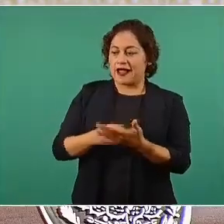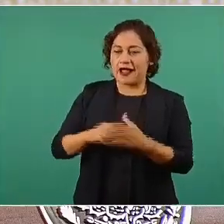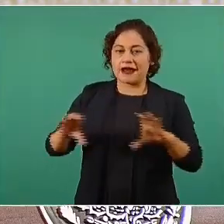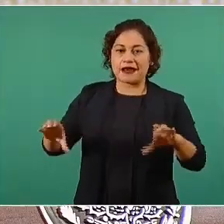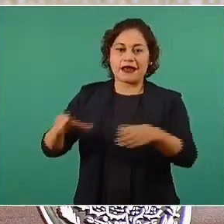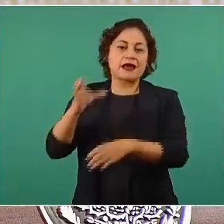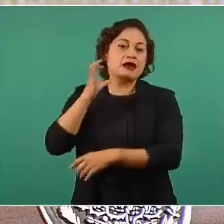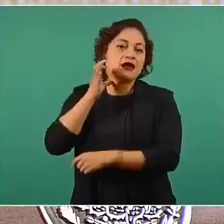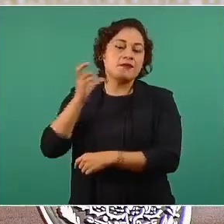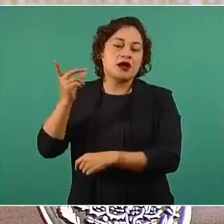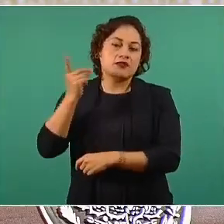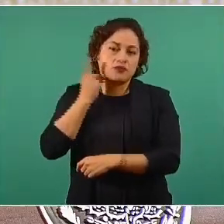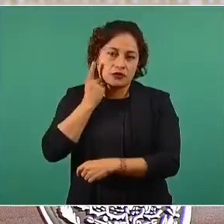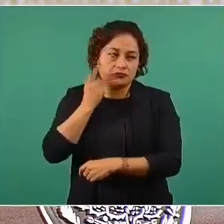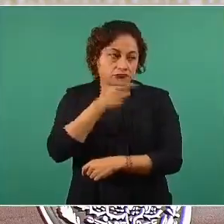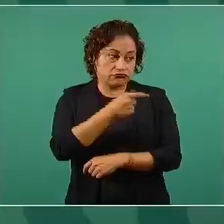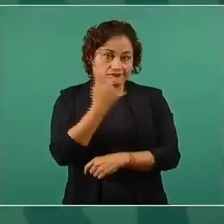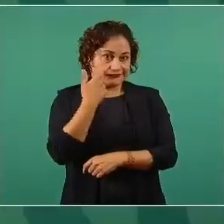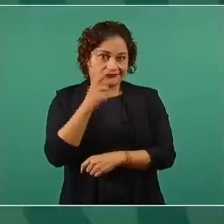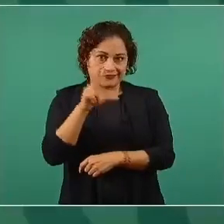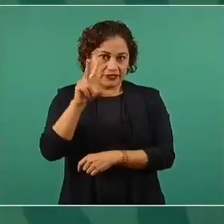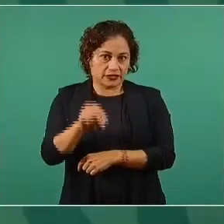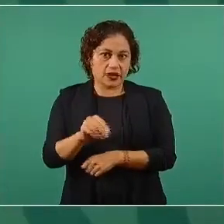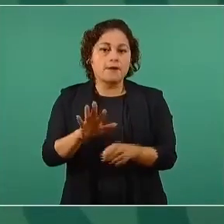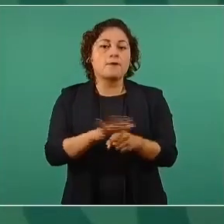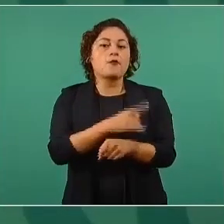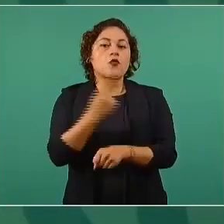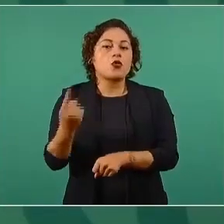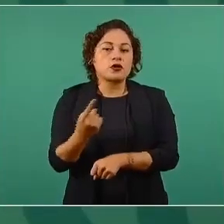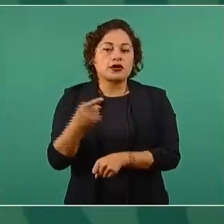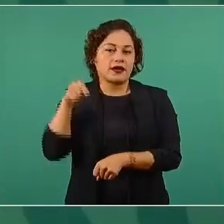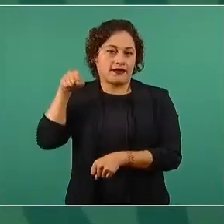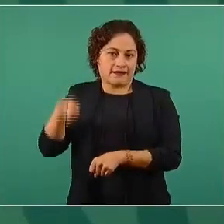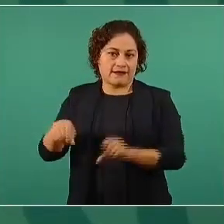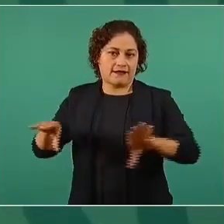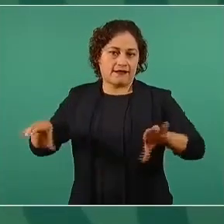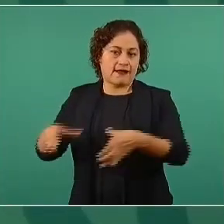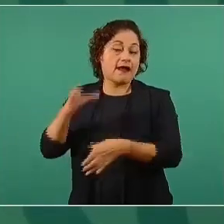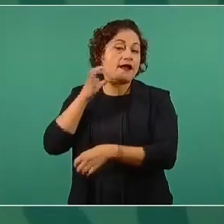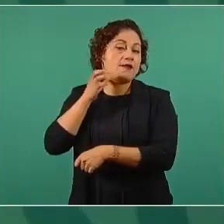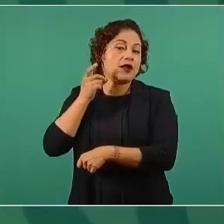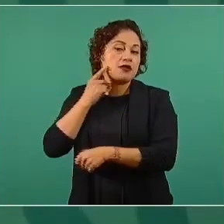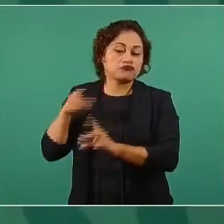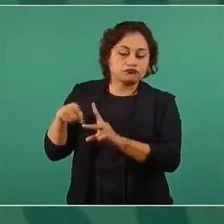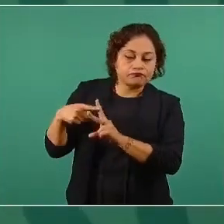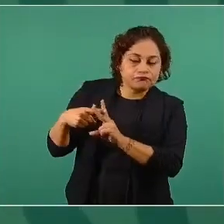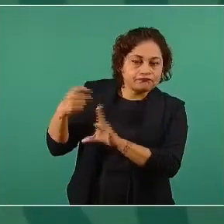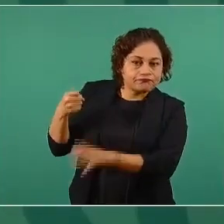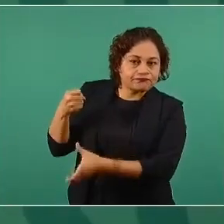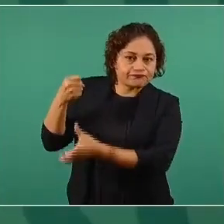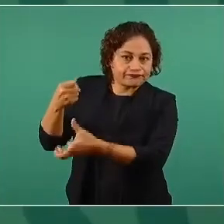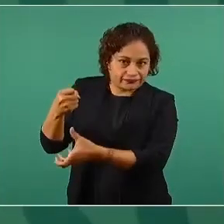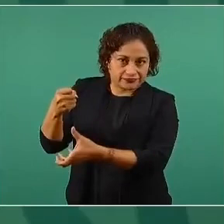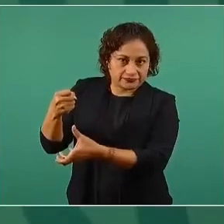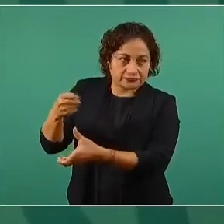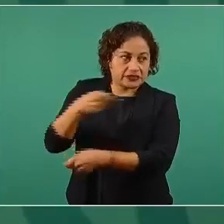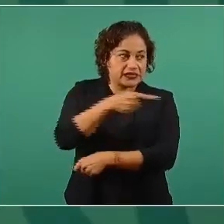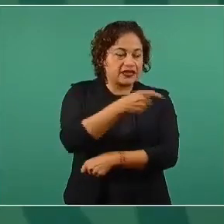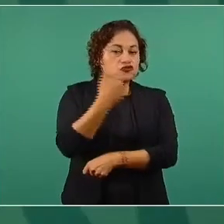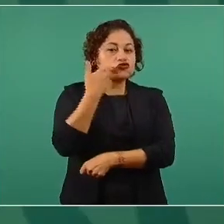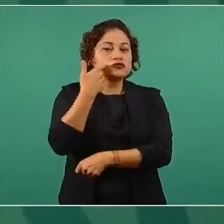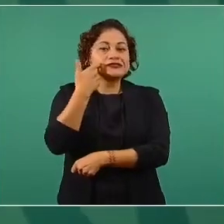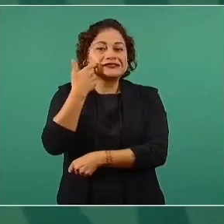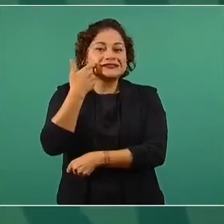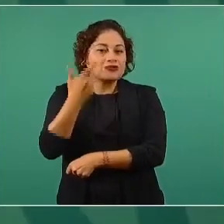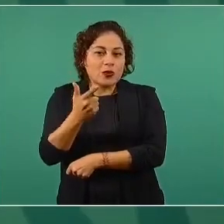Es donde se aprueba el presupuesto. Nos querían dejar sin presupuesto para la